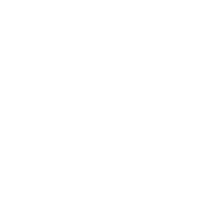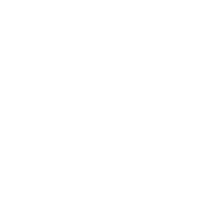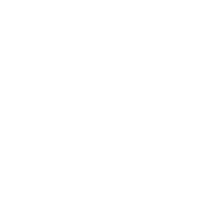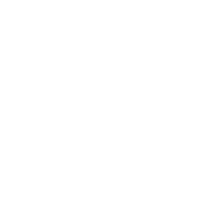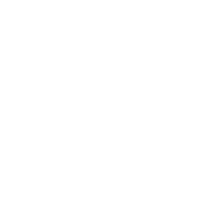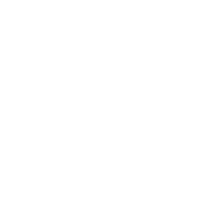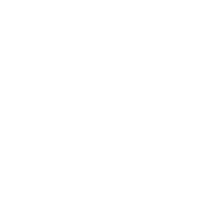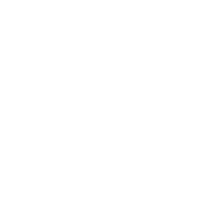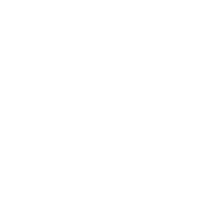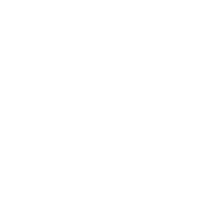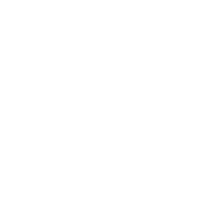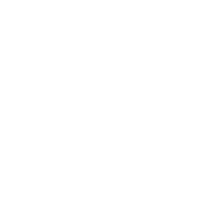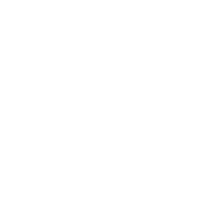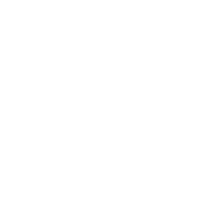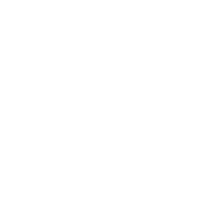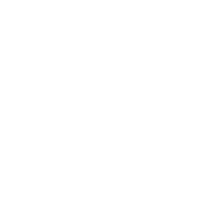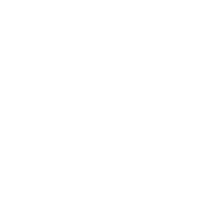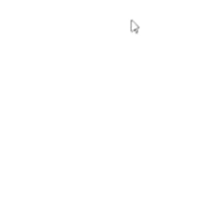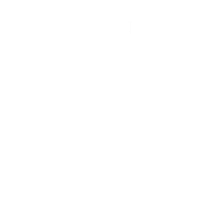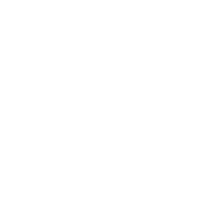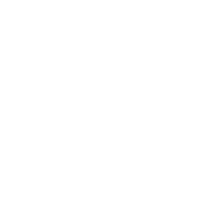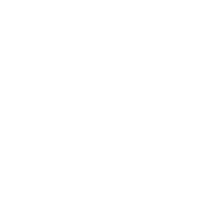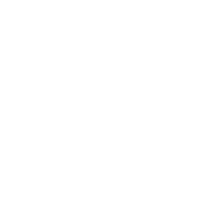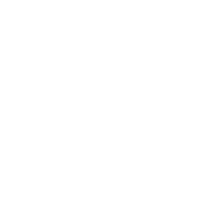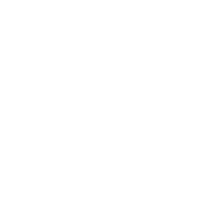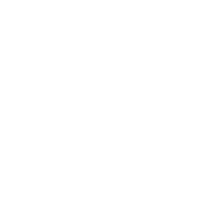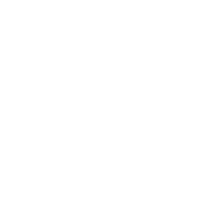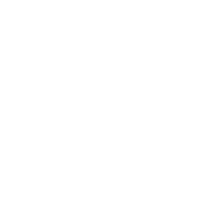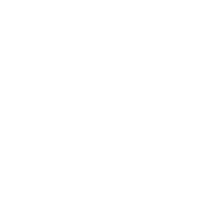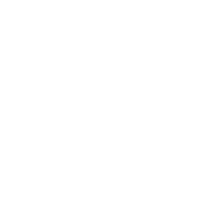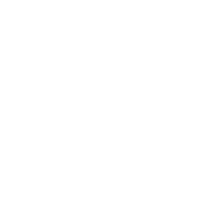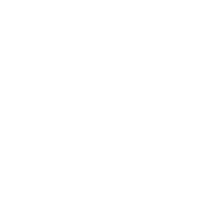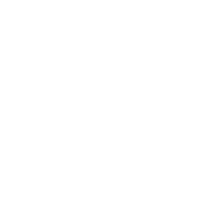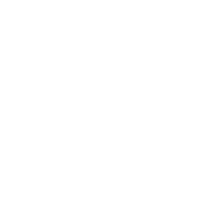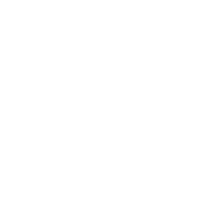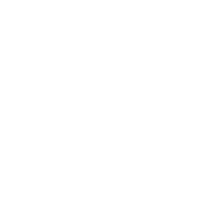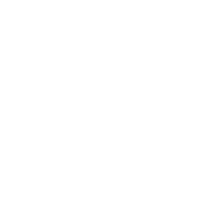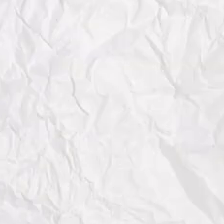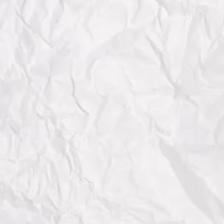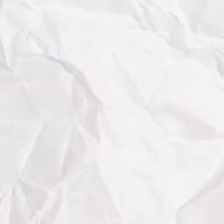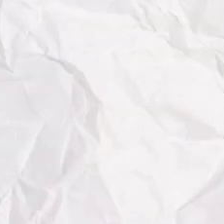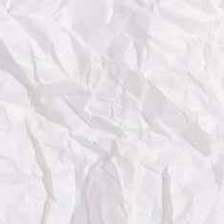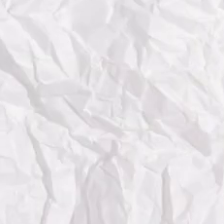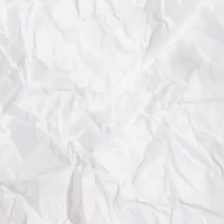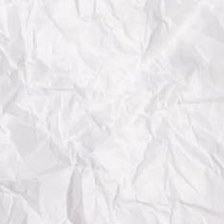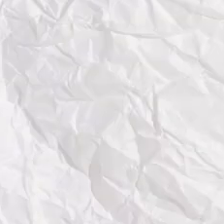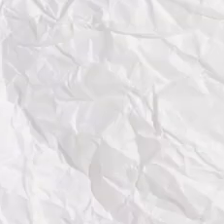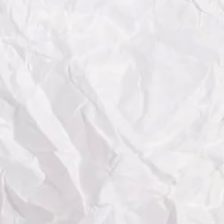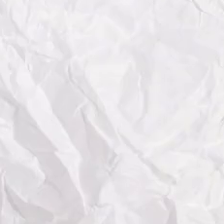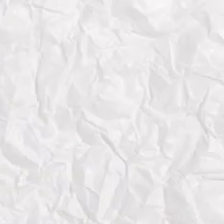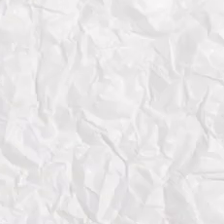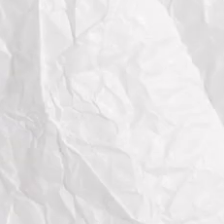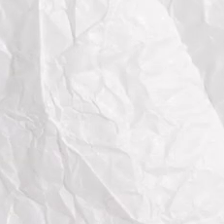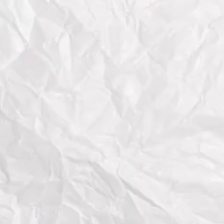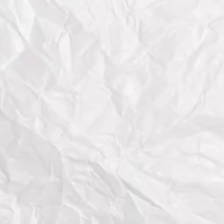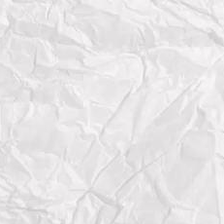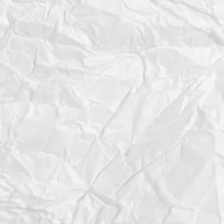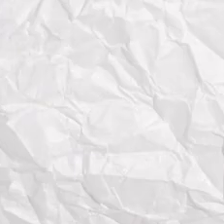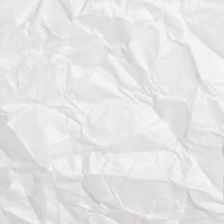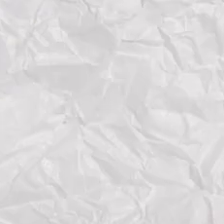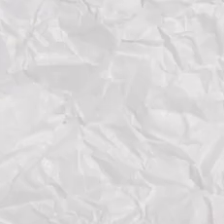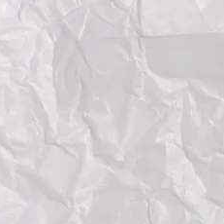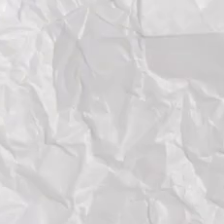Escolar según corresponda. Si eres estudiante, haz clic en el botón Aveduría Escolar Estudiante. Si eres director, docente,